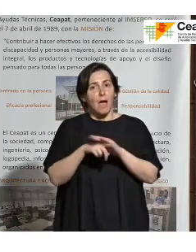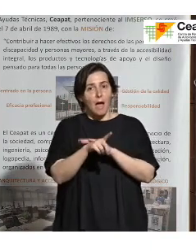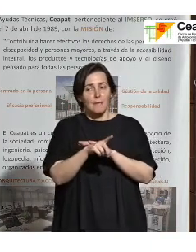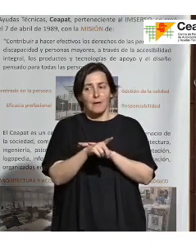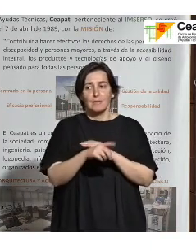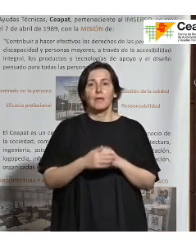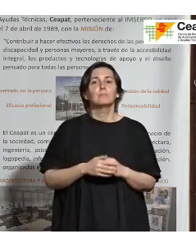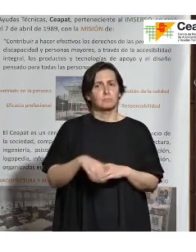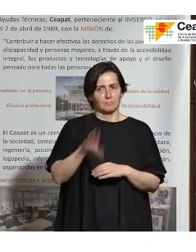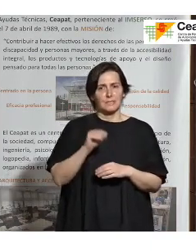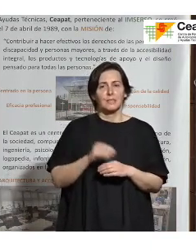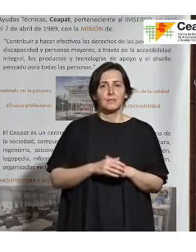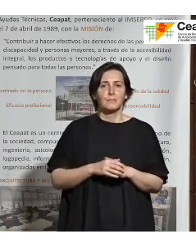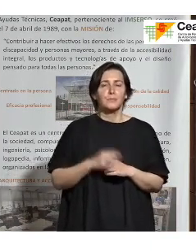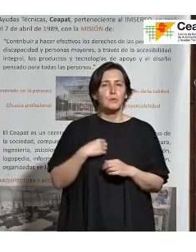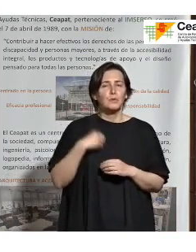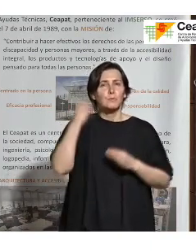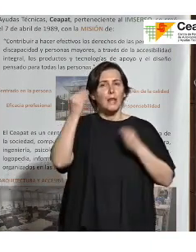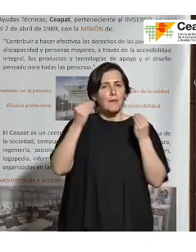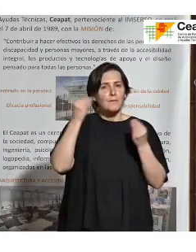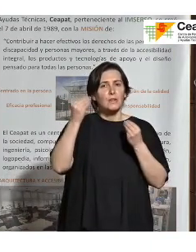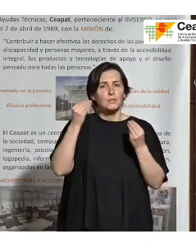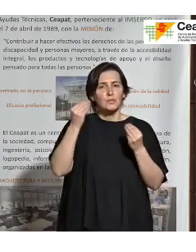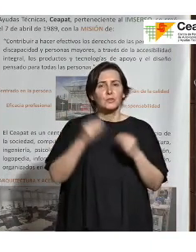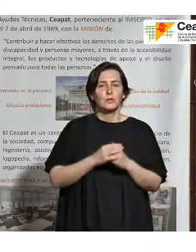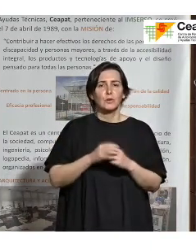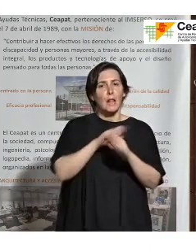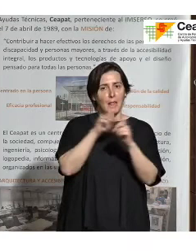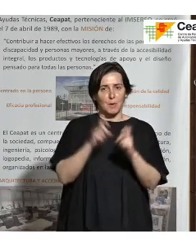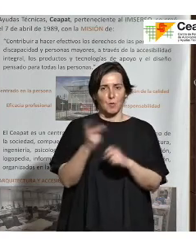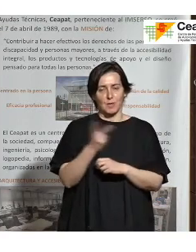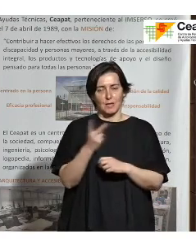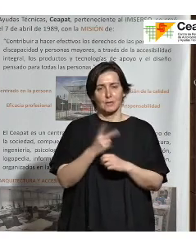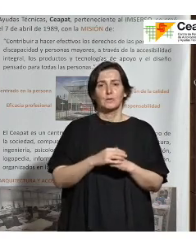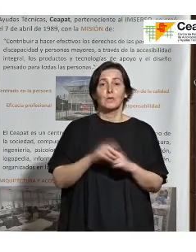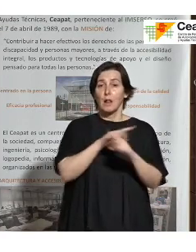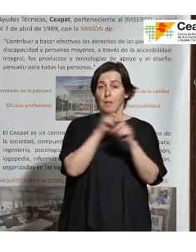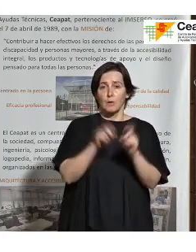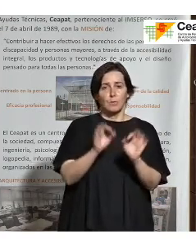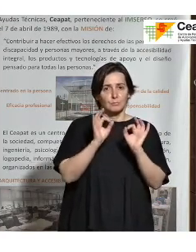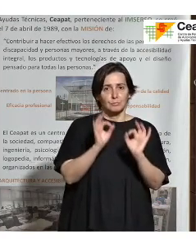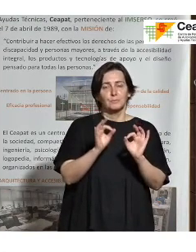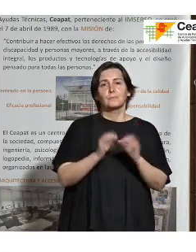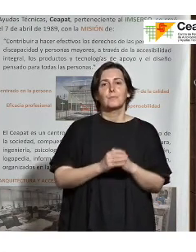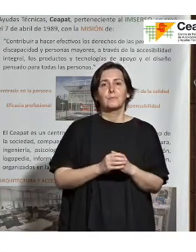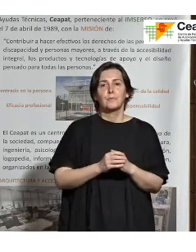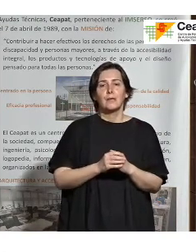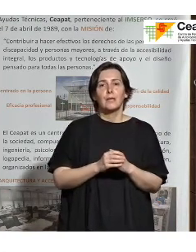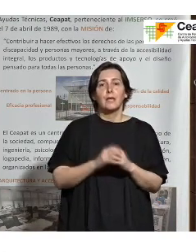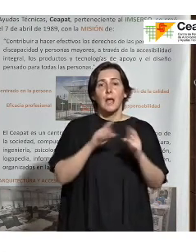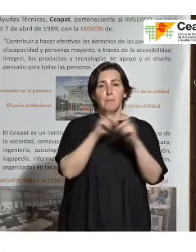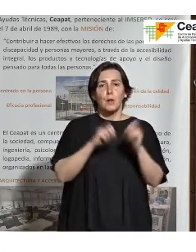comprendiendo. Tengo una reflexión y una pregunta. La pregunta muy concreta es a Ricardo